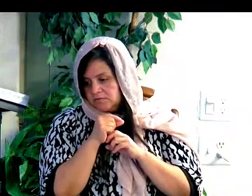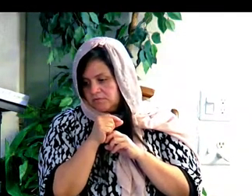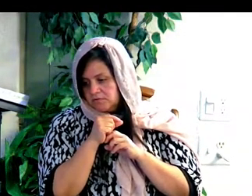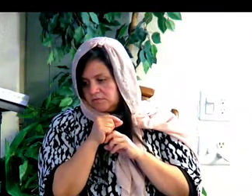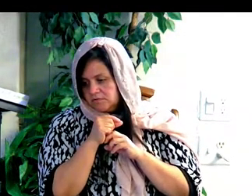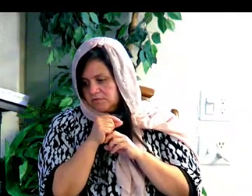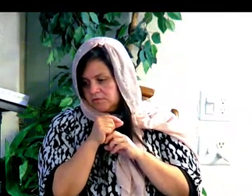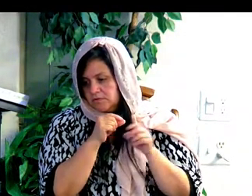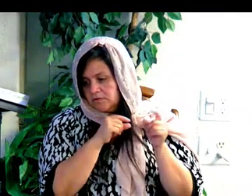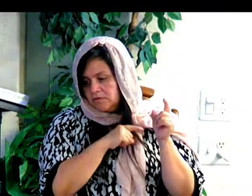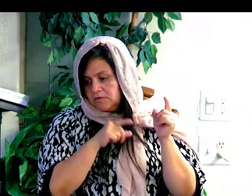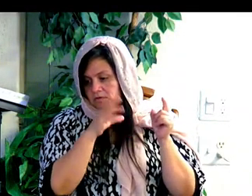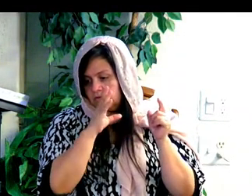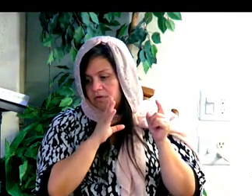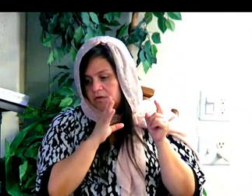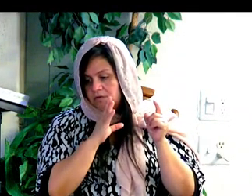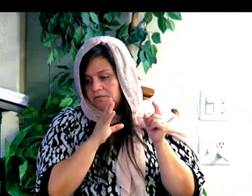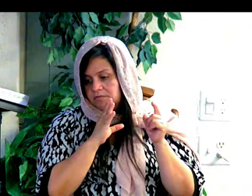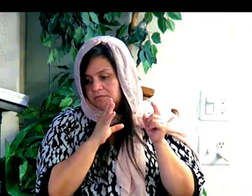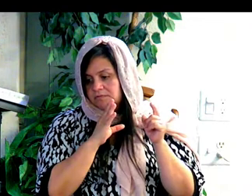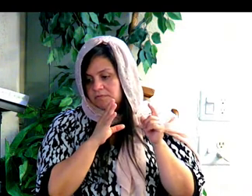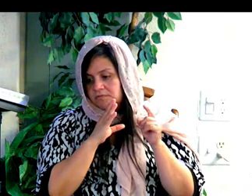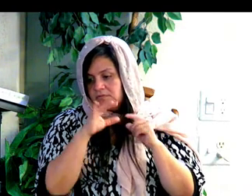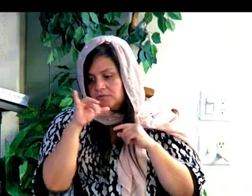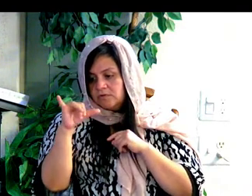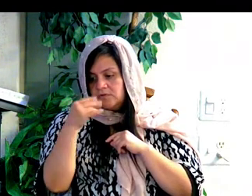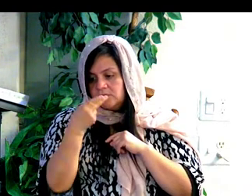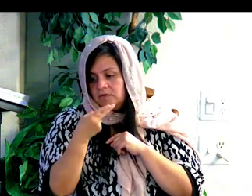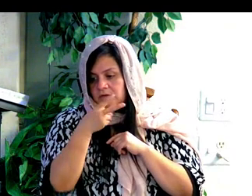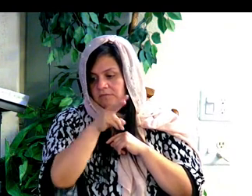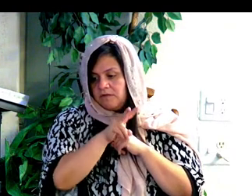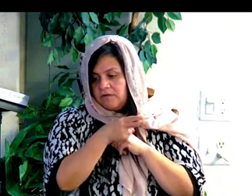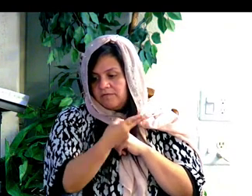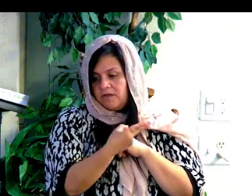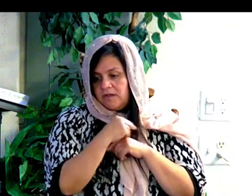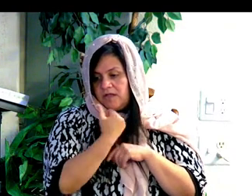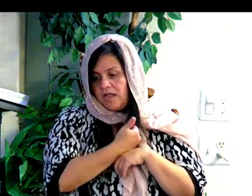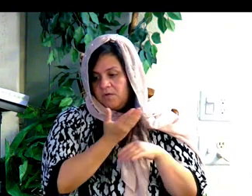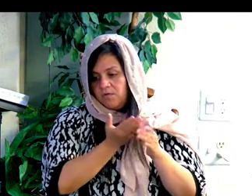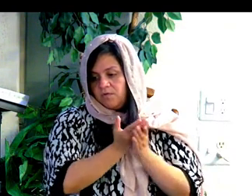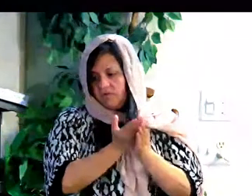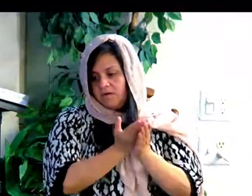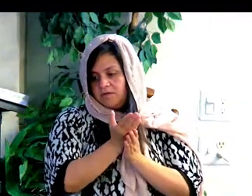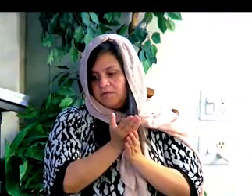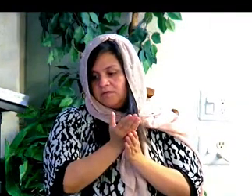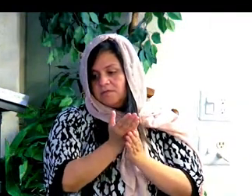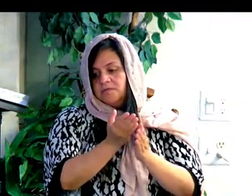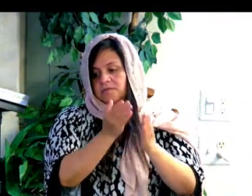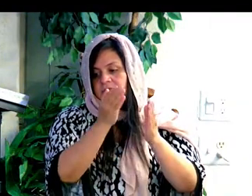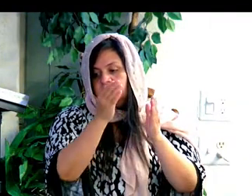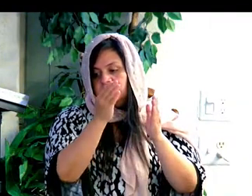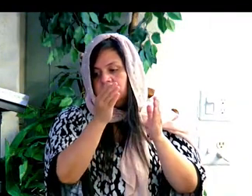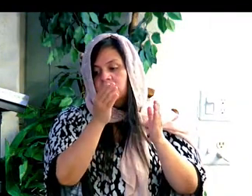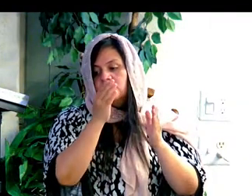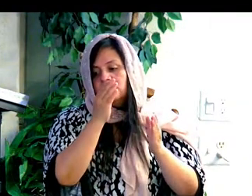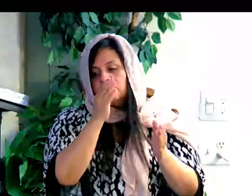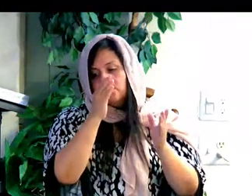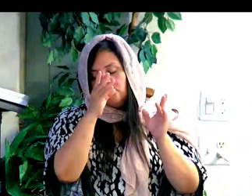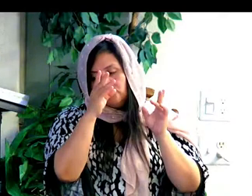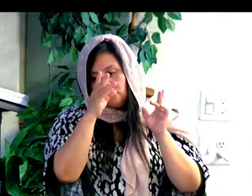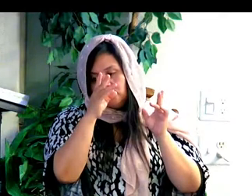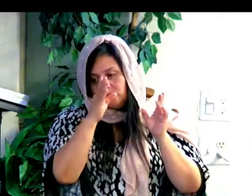Adonai, our righteousness, says Yod-He-Rav-He-Rajah. Y aquí viene días declara el Señor en que levantaré a David un